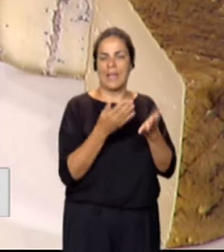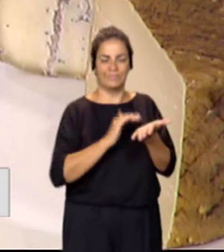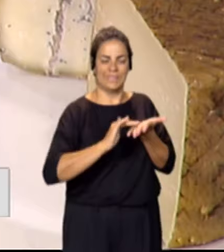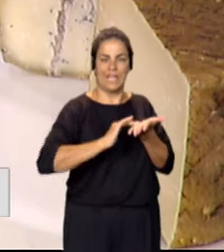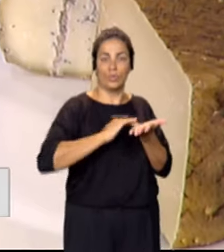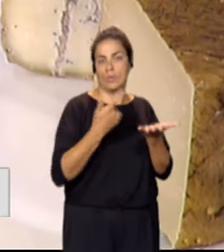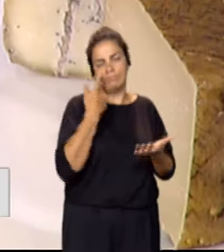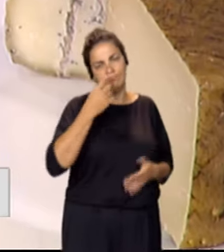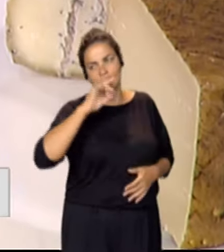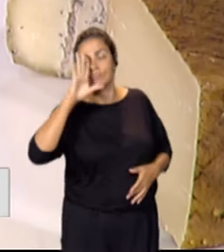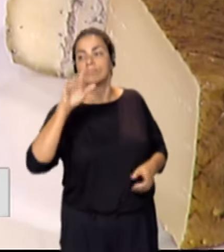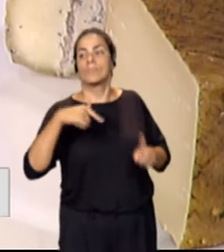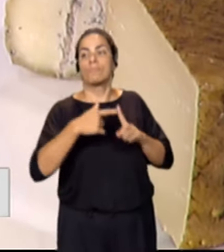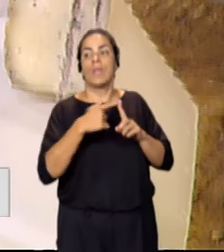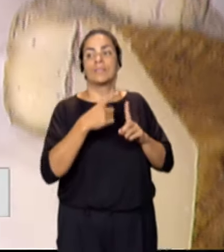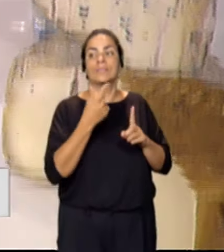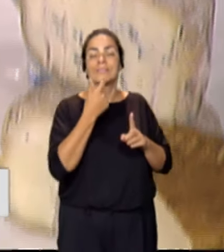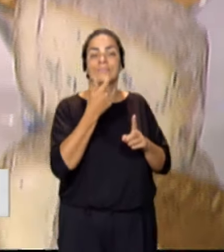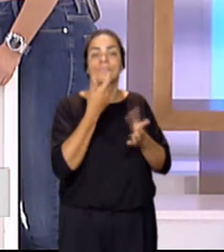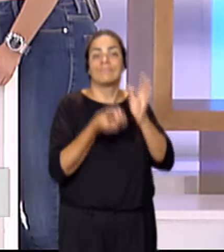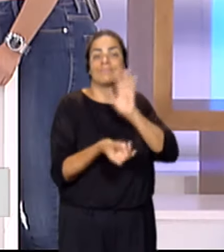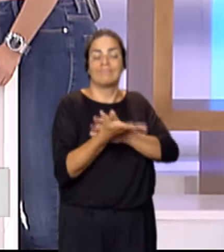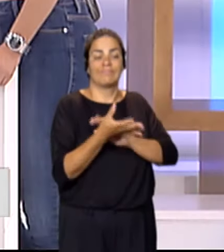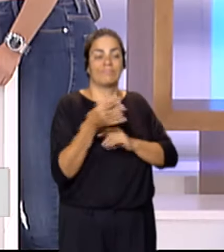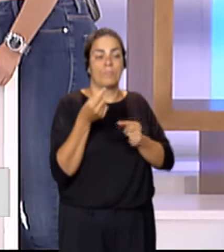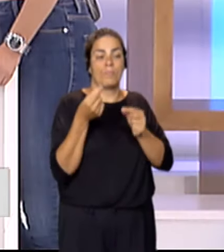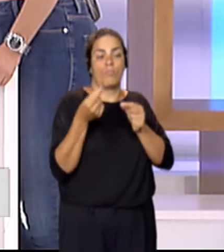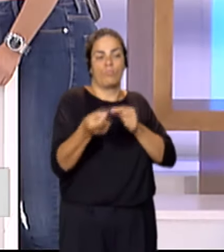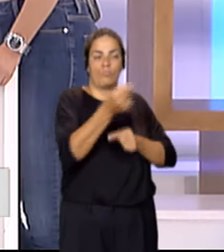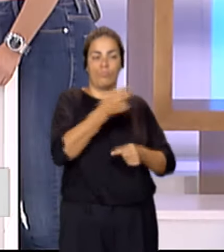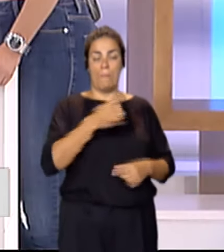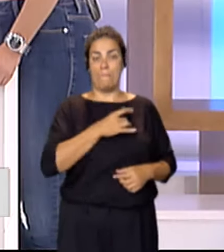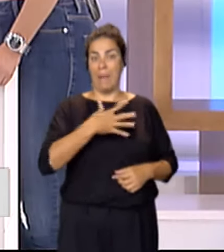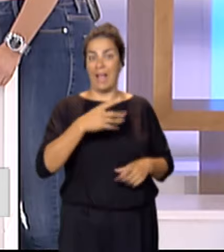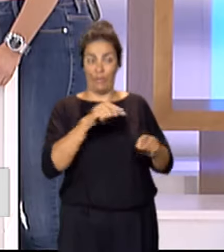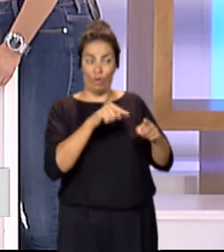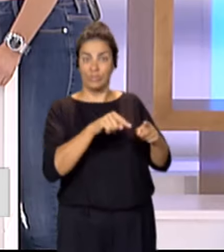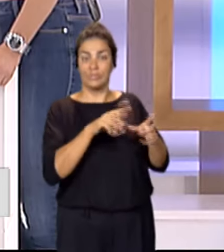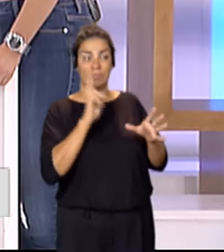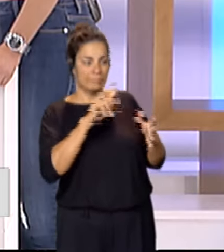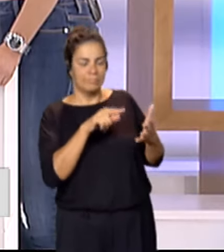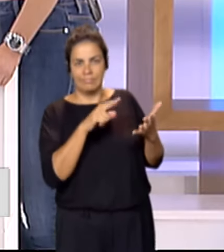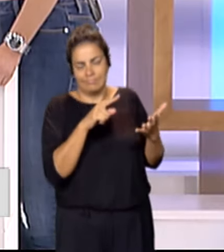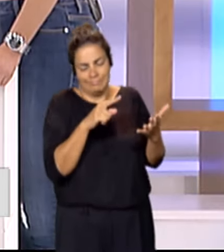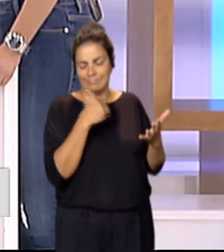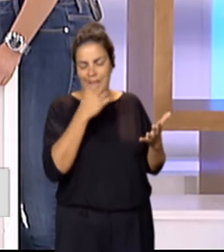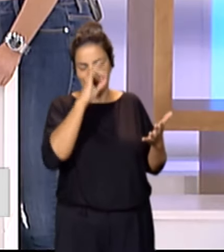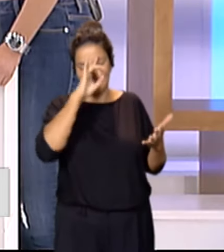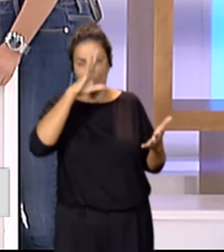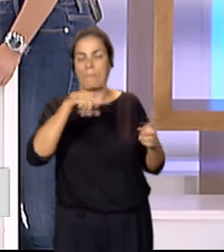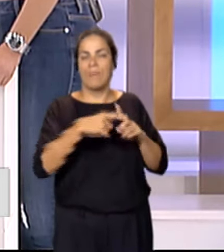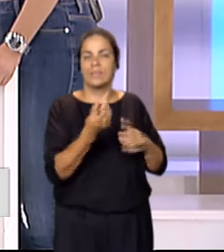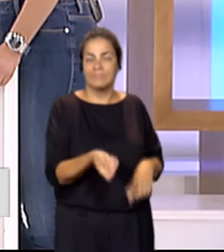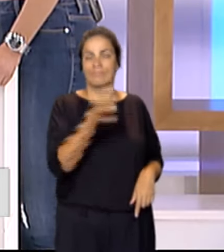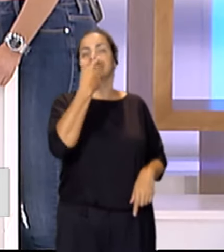Los cristales de tirosina, que son los que se crea el queso, es algo fascinante, es algo que en sabor